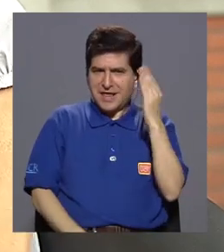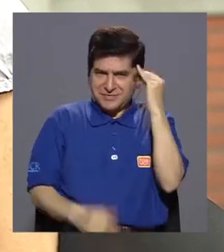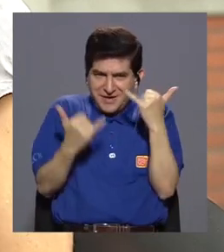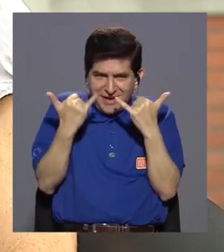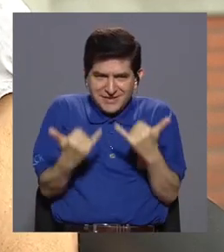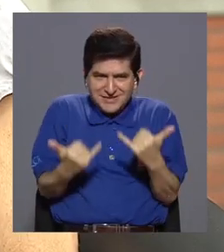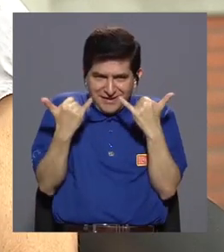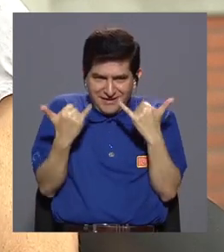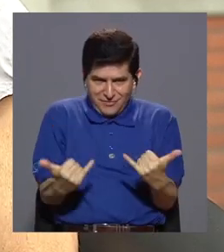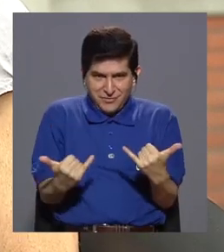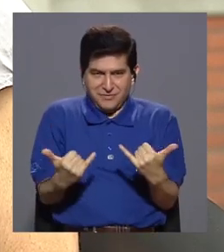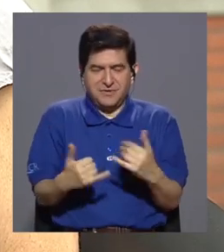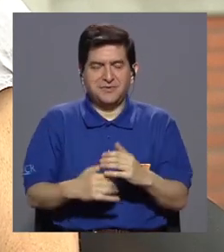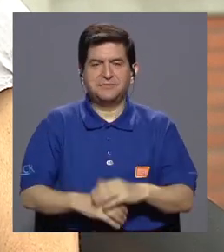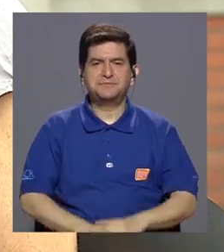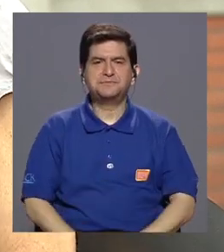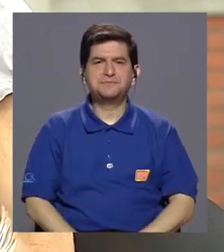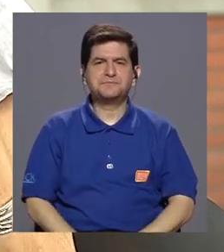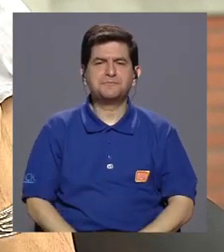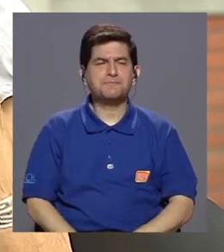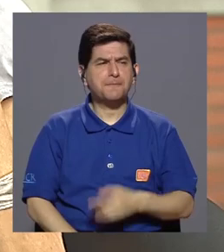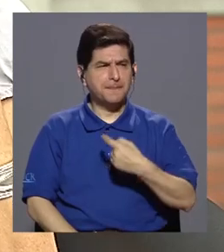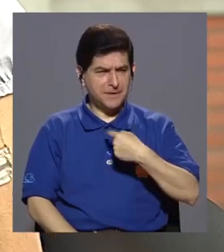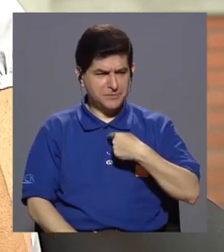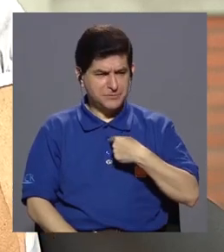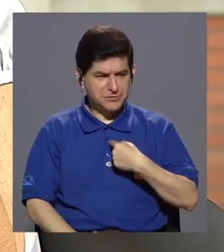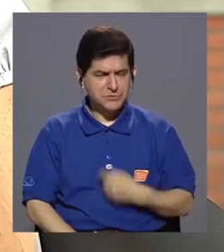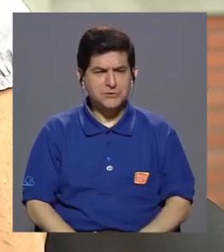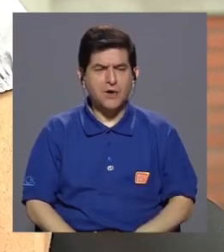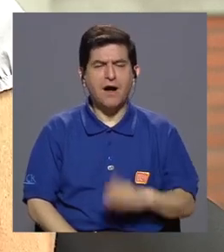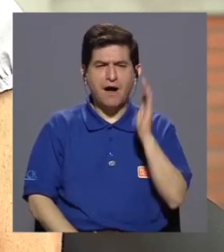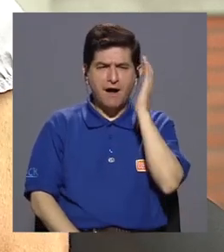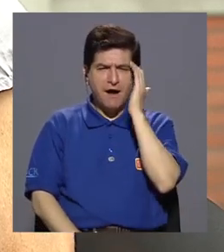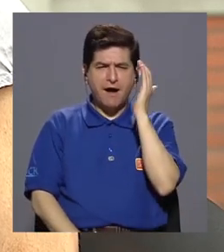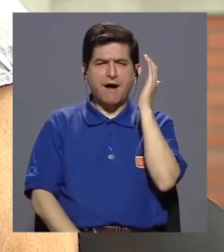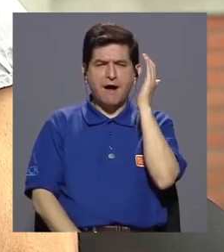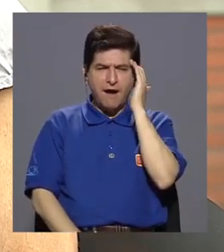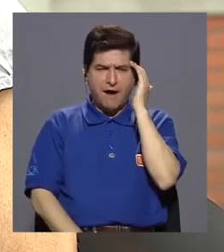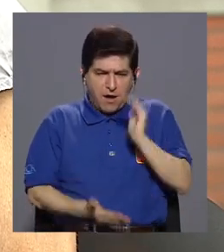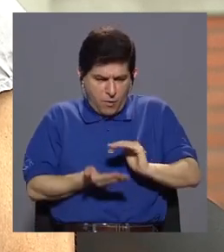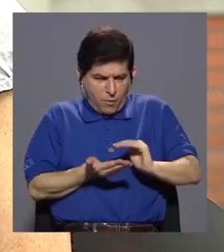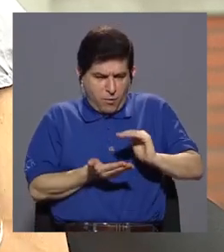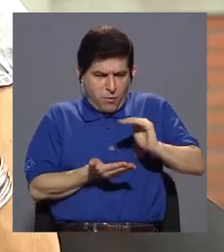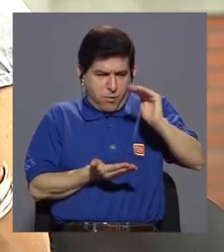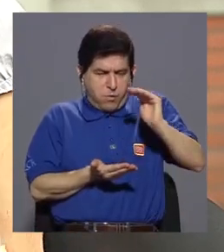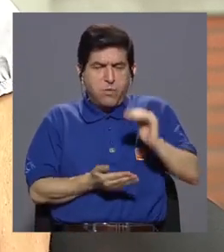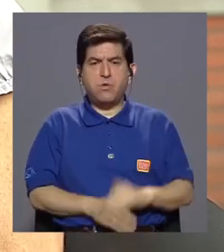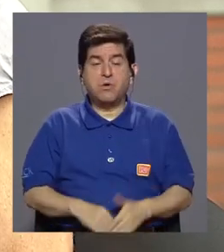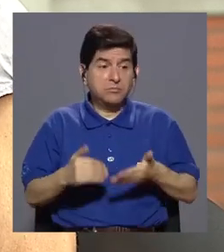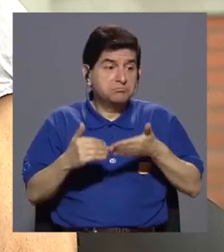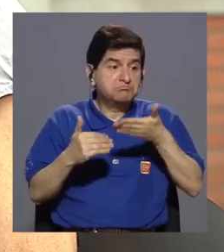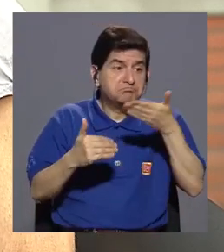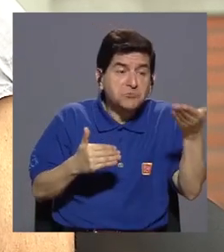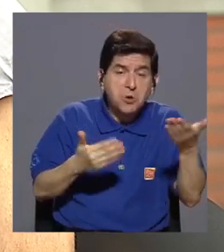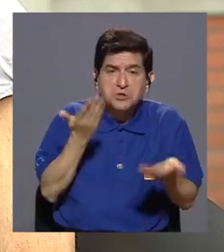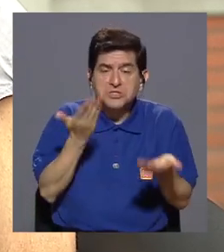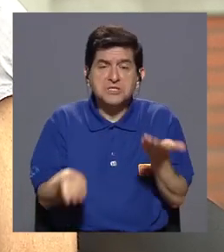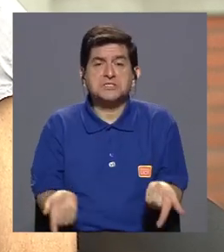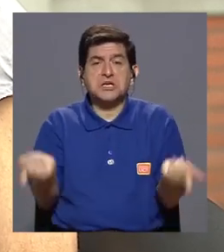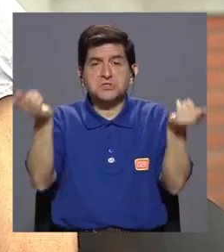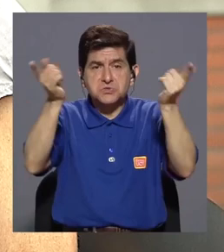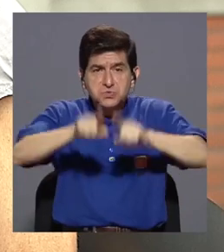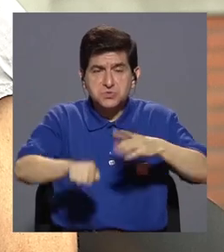el momento presente. Entonces cuando tengo más y más conciencia de por qué determinadas cosas me